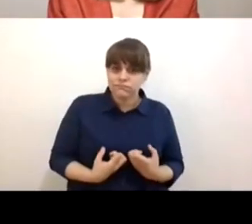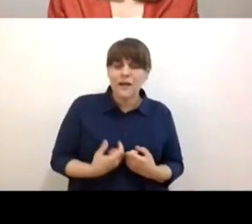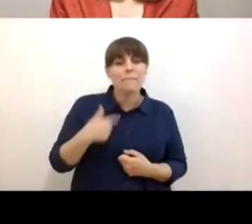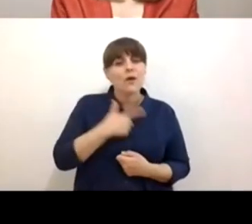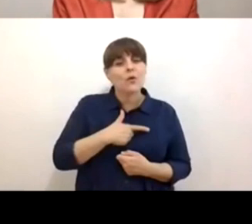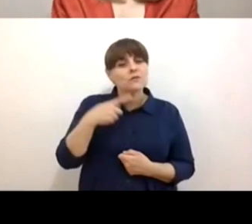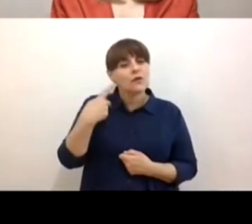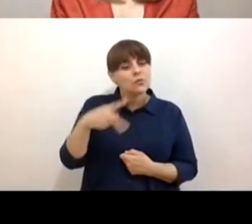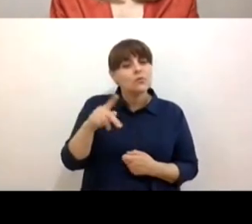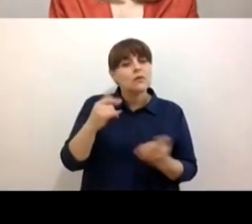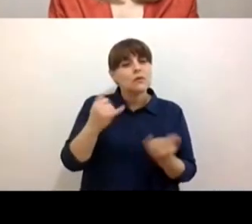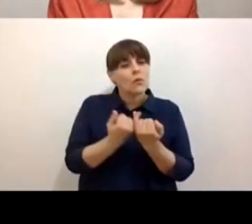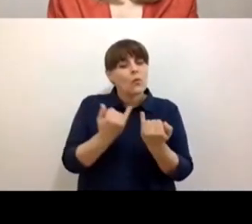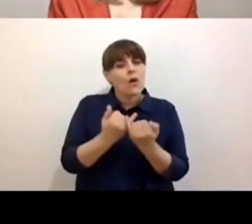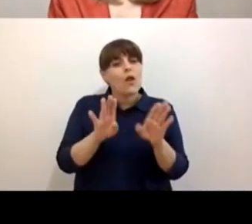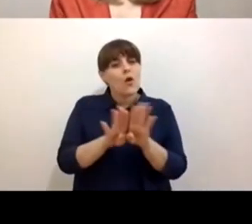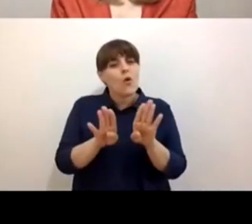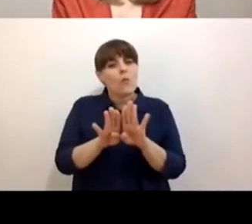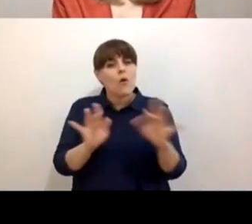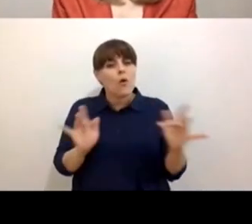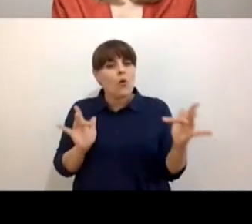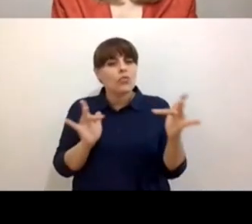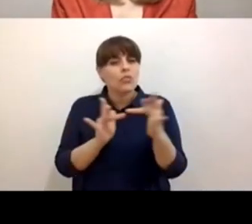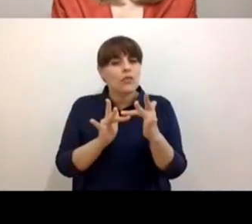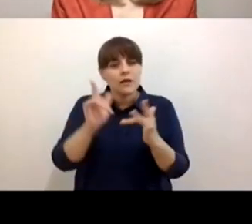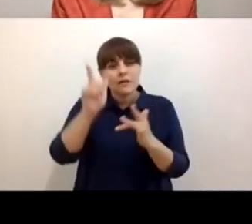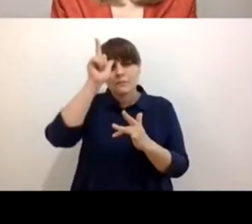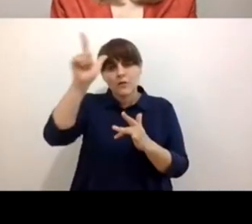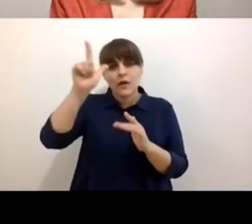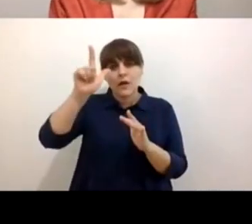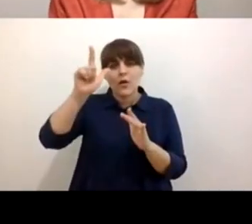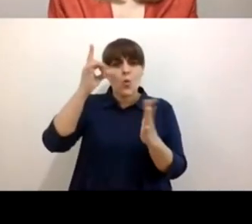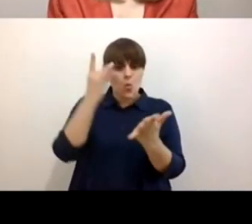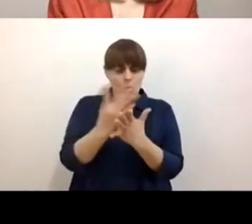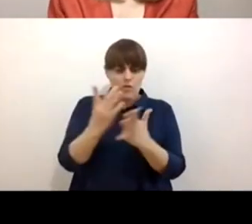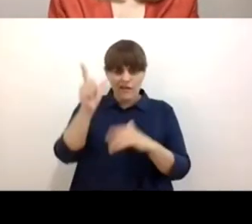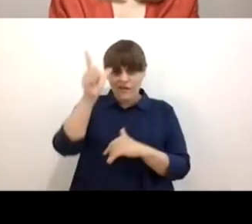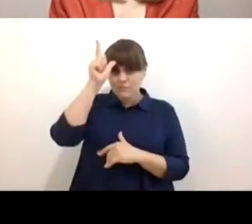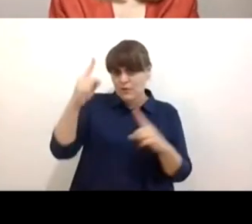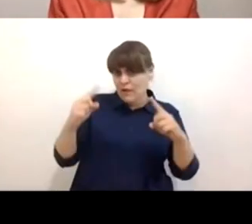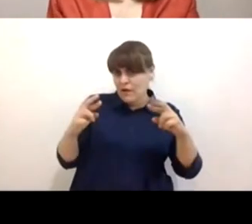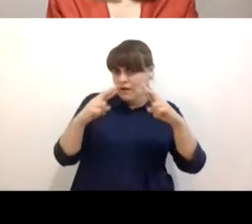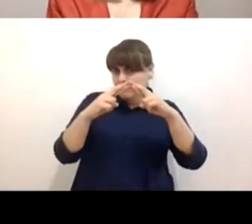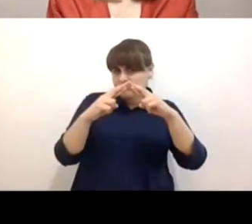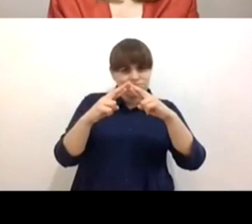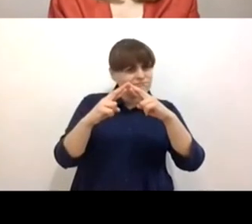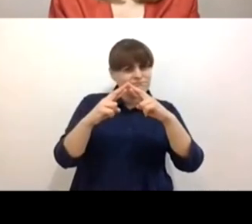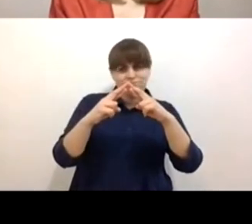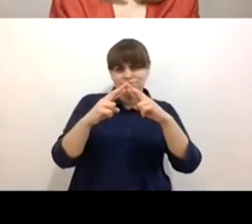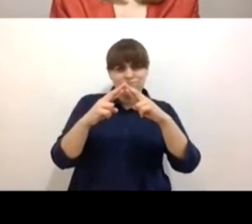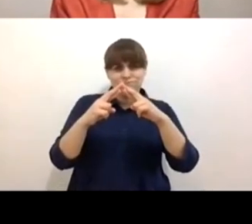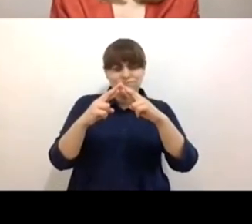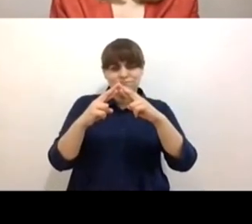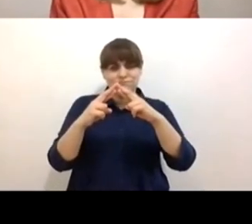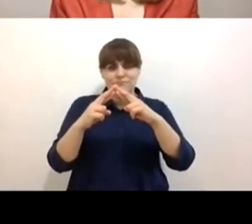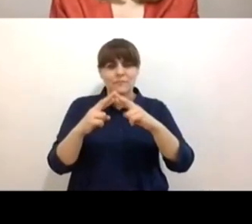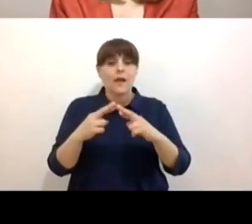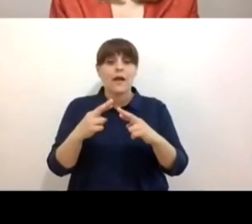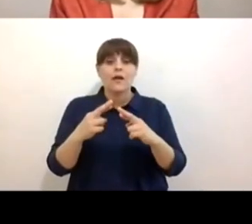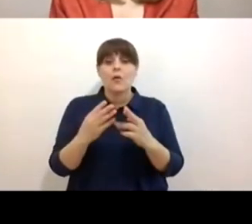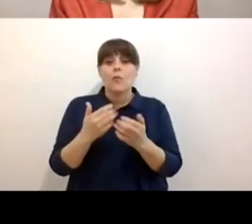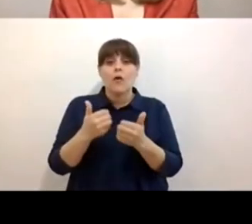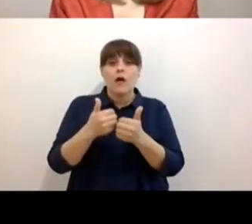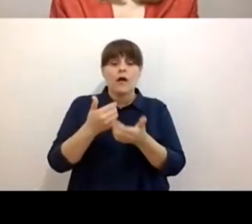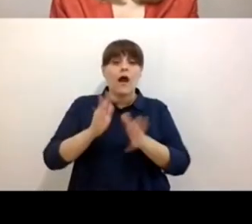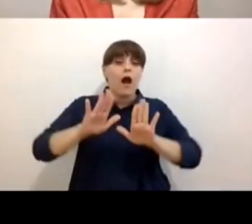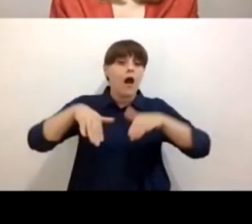espiritualidad, que como bien dices, no es monopolio de ninguna tradición religiosa, pero no excluye a ninguna de ellas